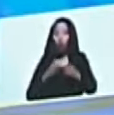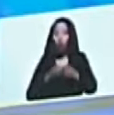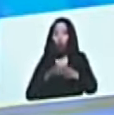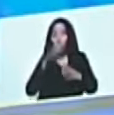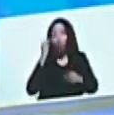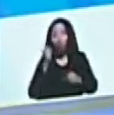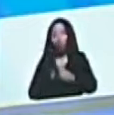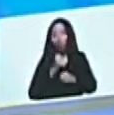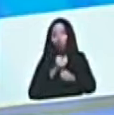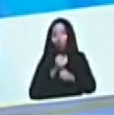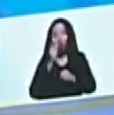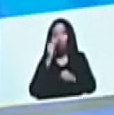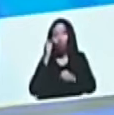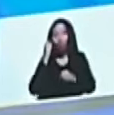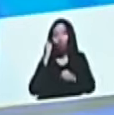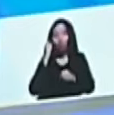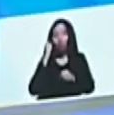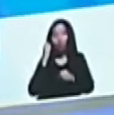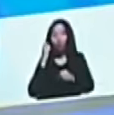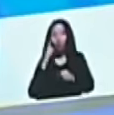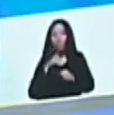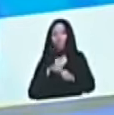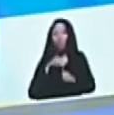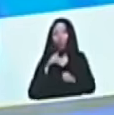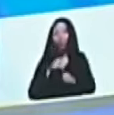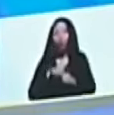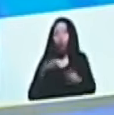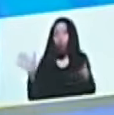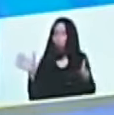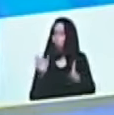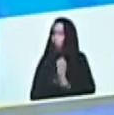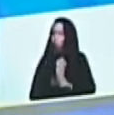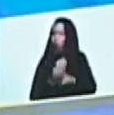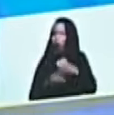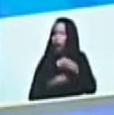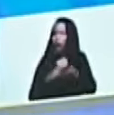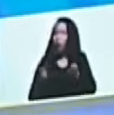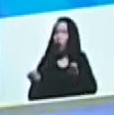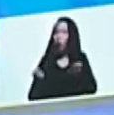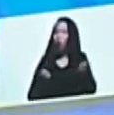petrolera logró tomar el control,